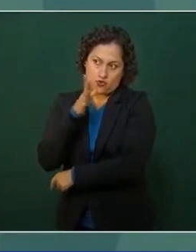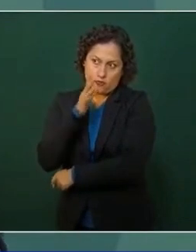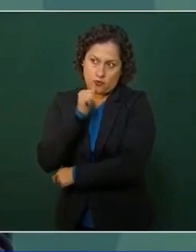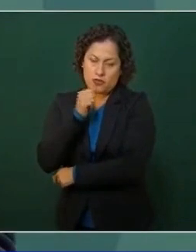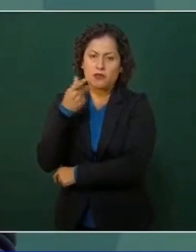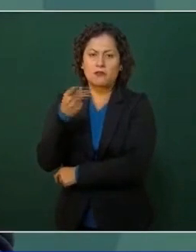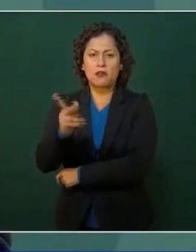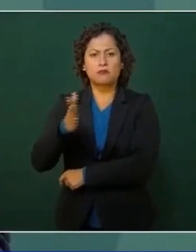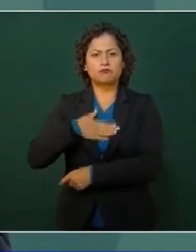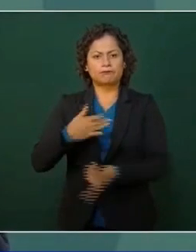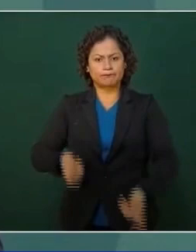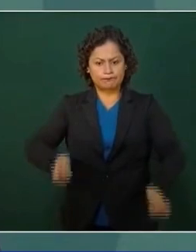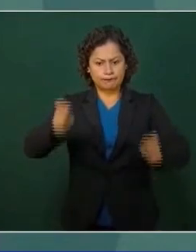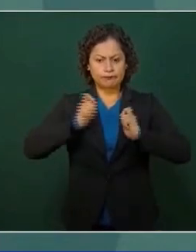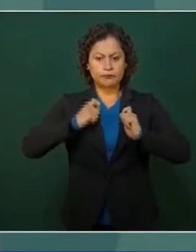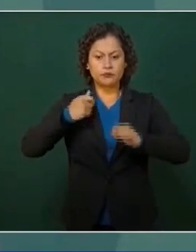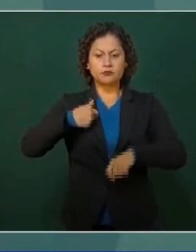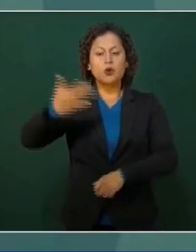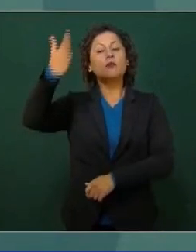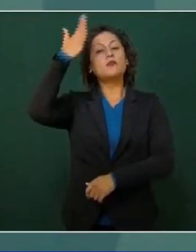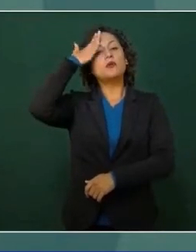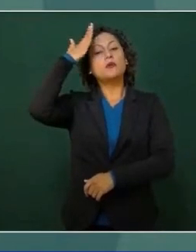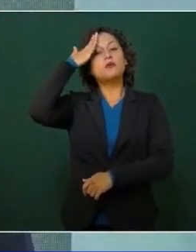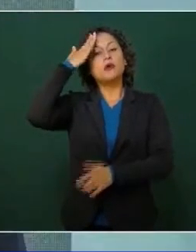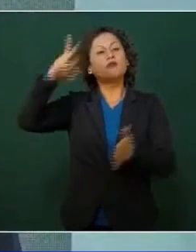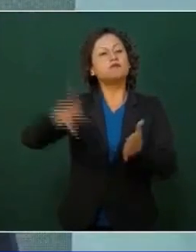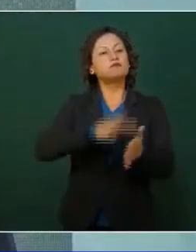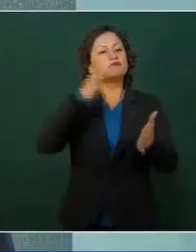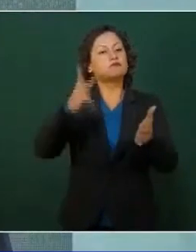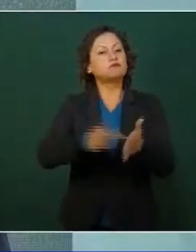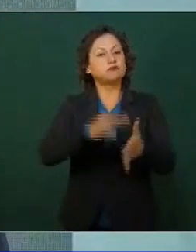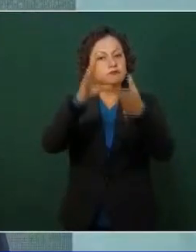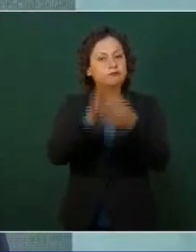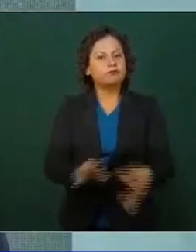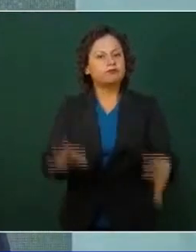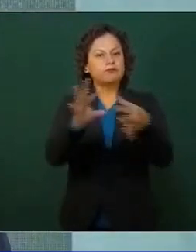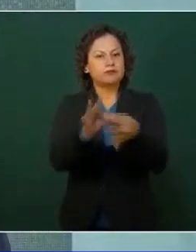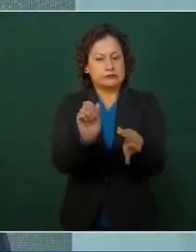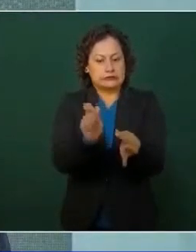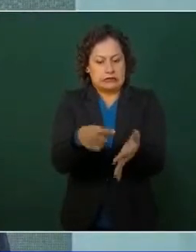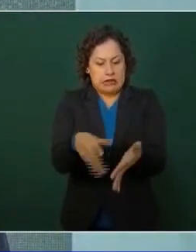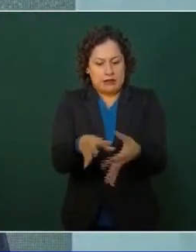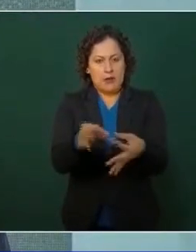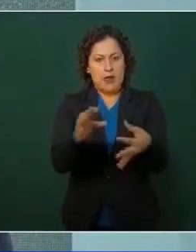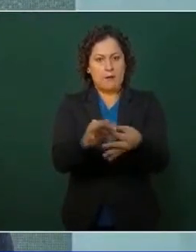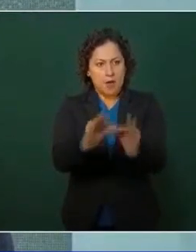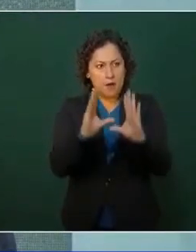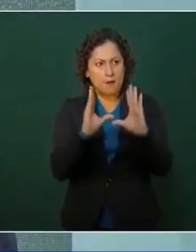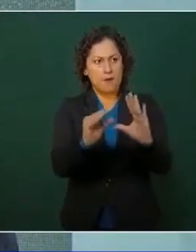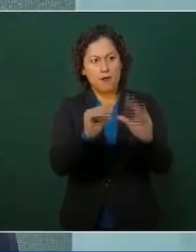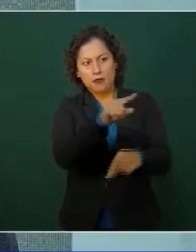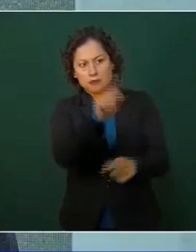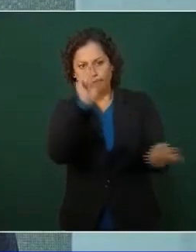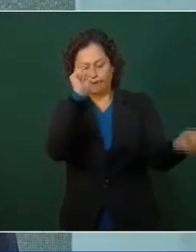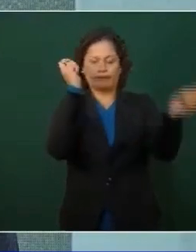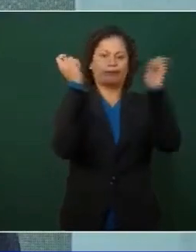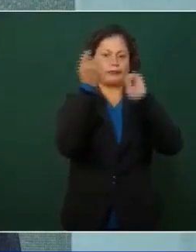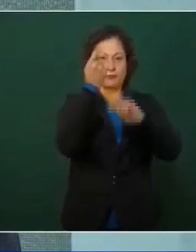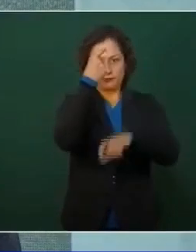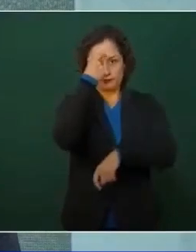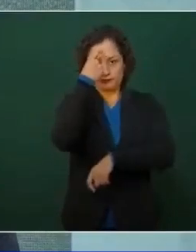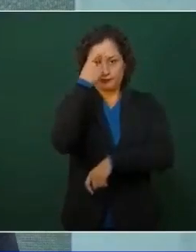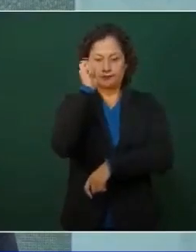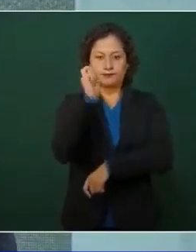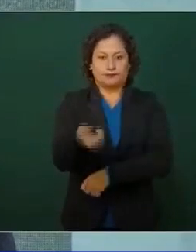es una labor de pedagogía, de concientización. Cuando yo llegué a la